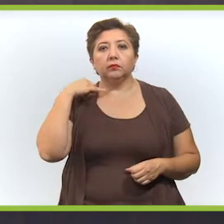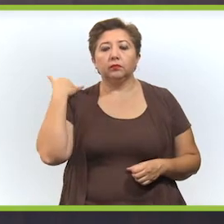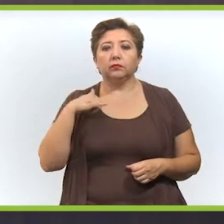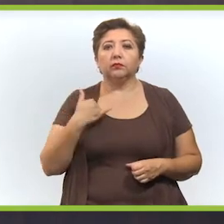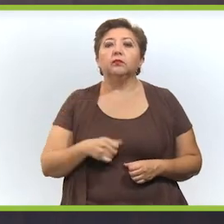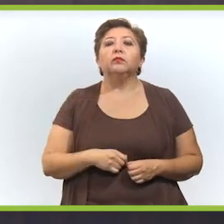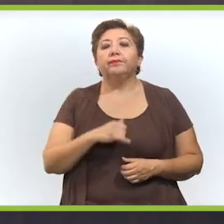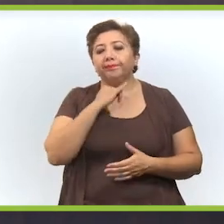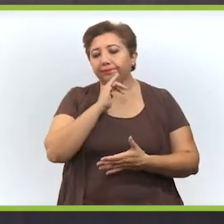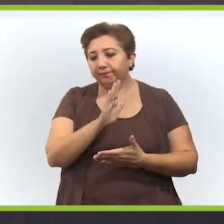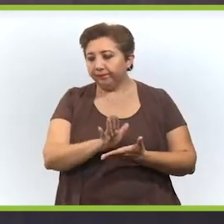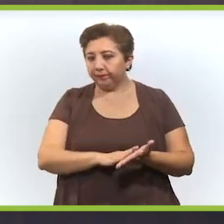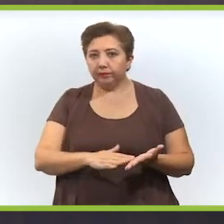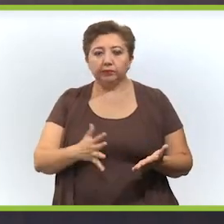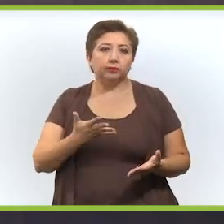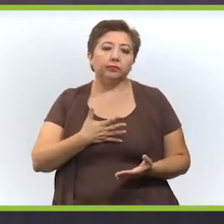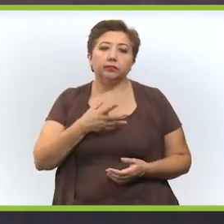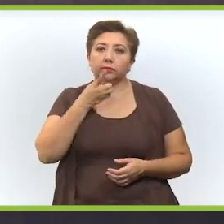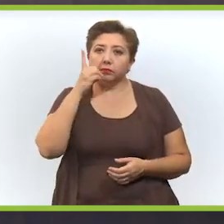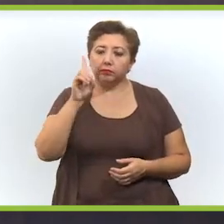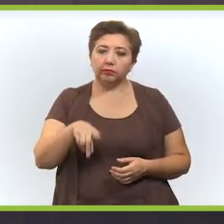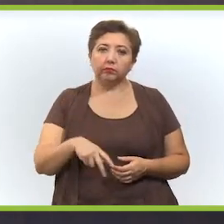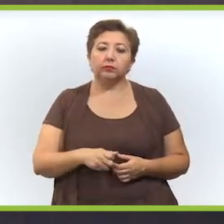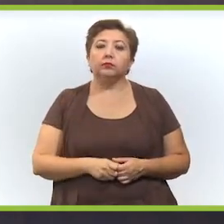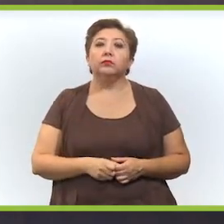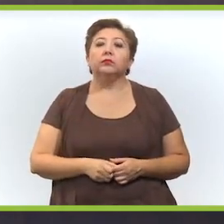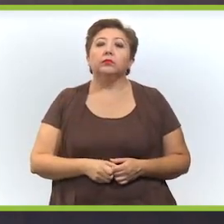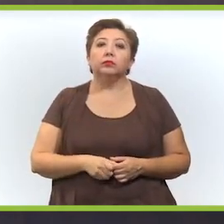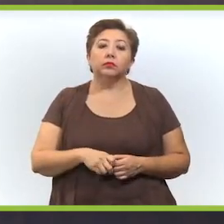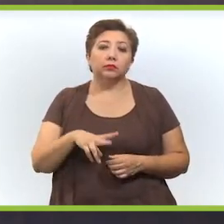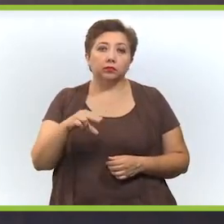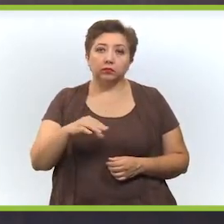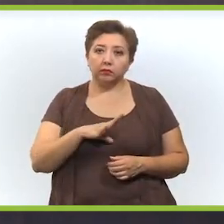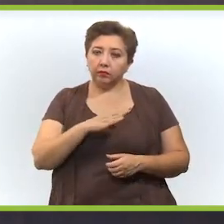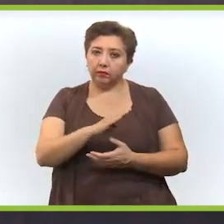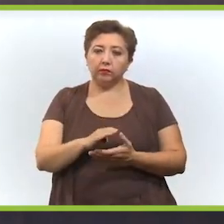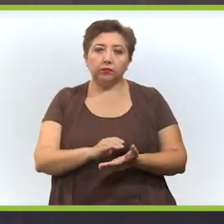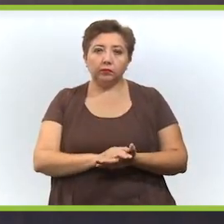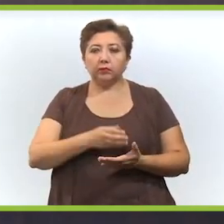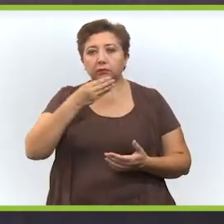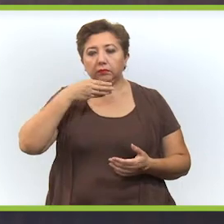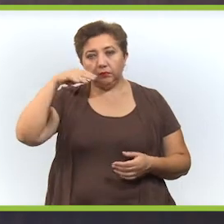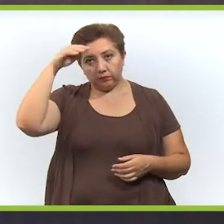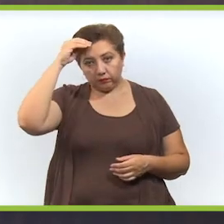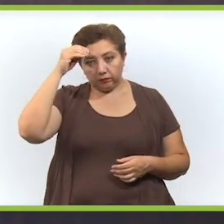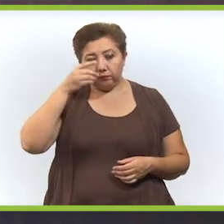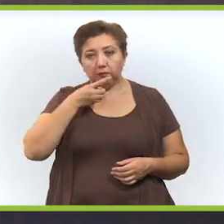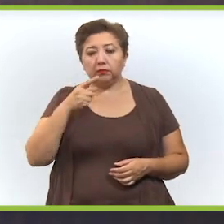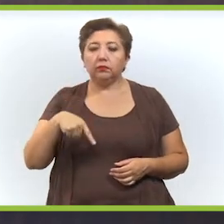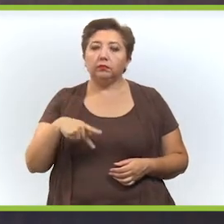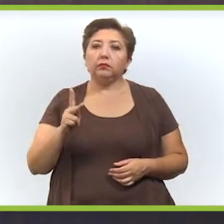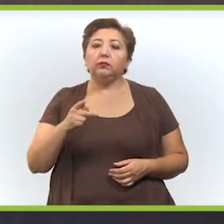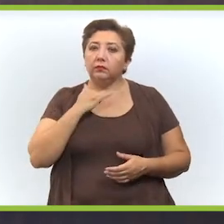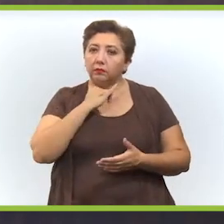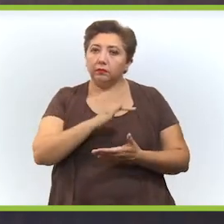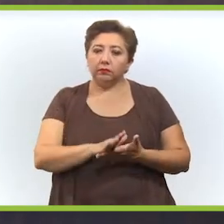suspender las bodas, los bautizos, pero lamentablemente no ha estado cumpliendo muchos de los prestadores de servicios,